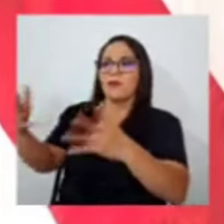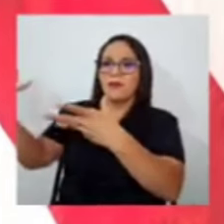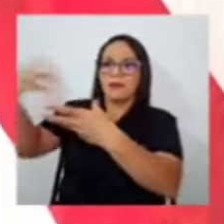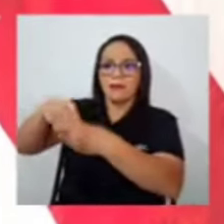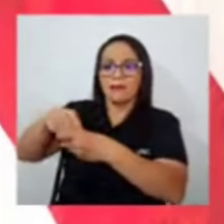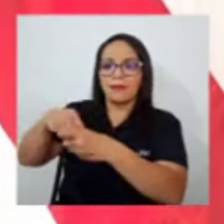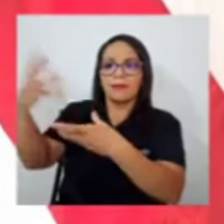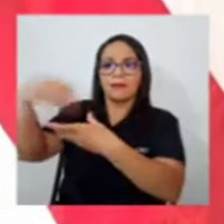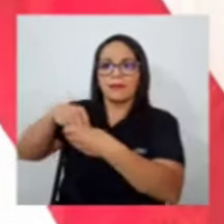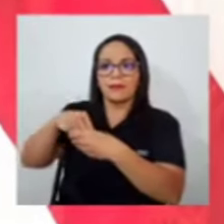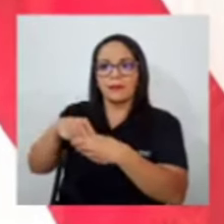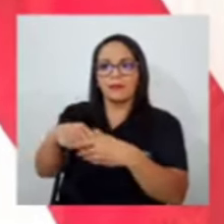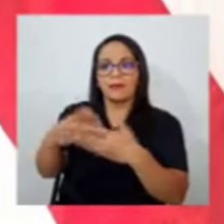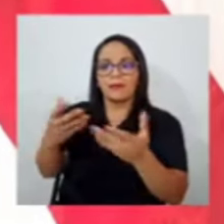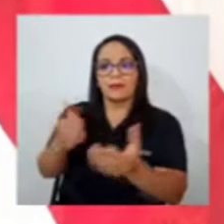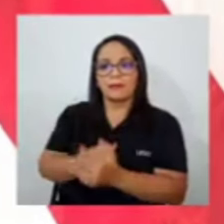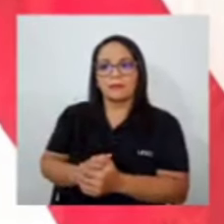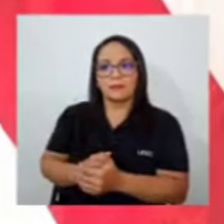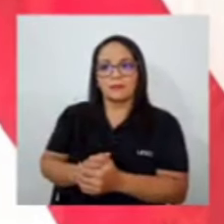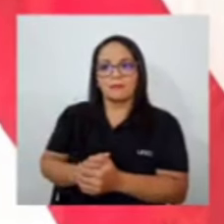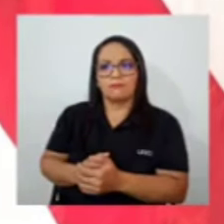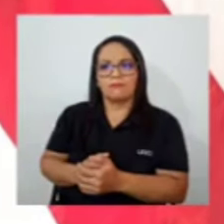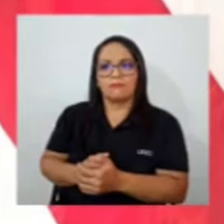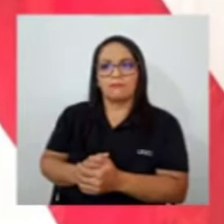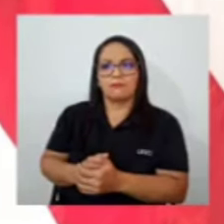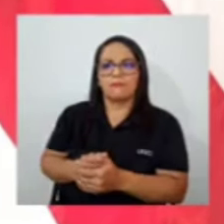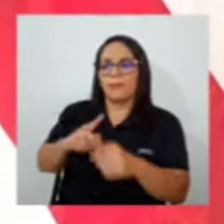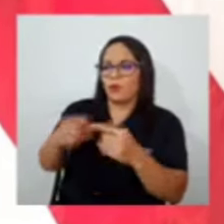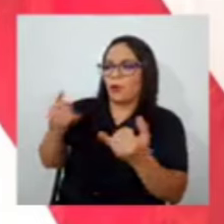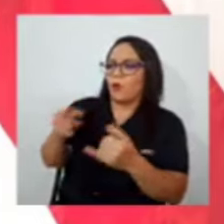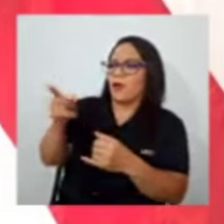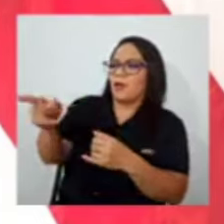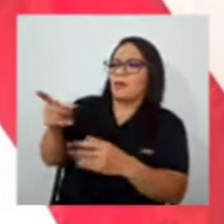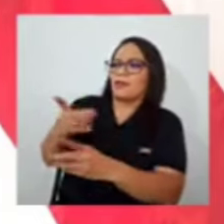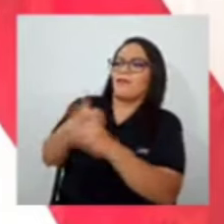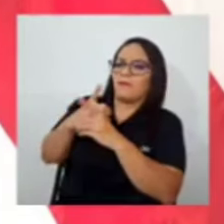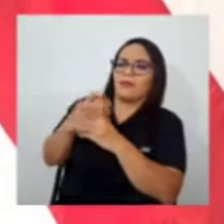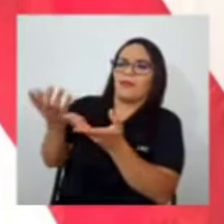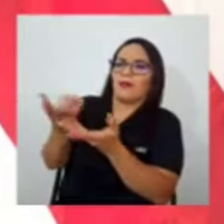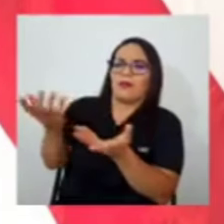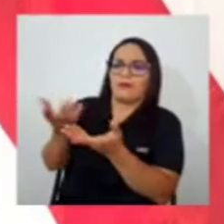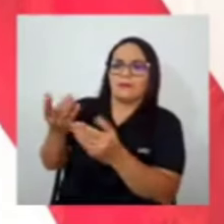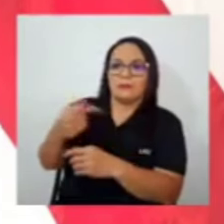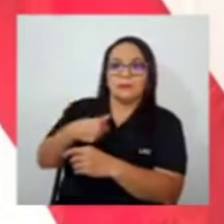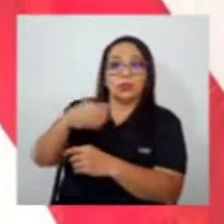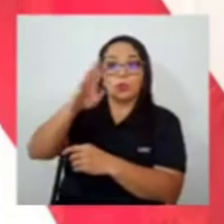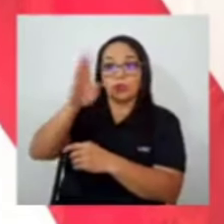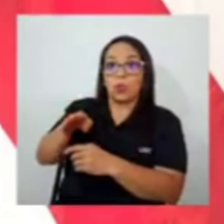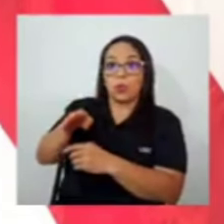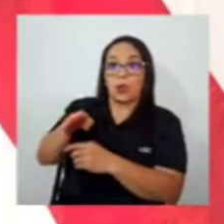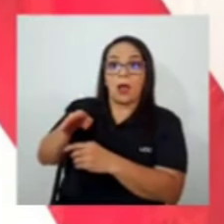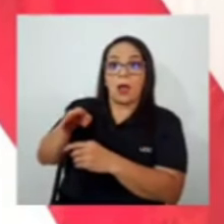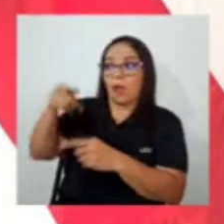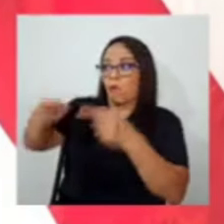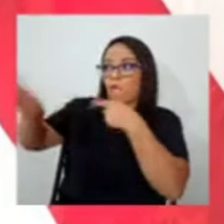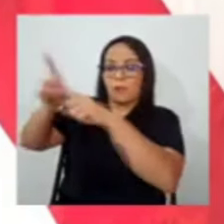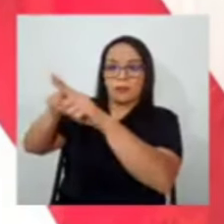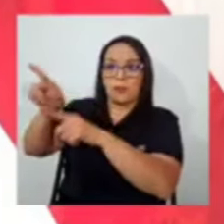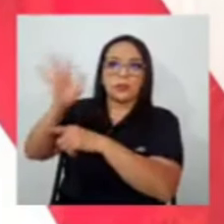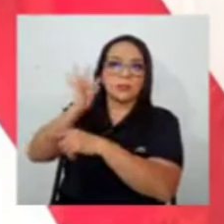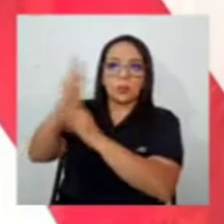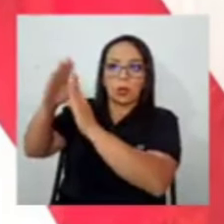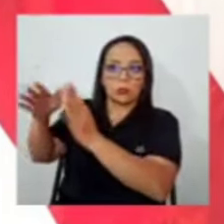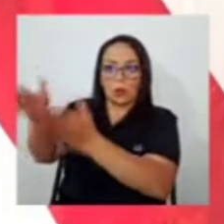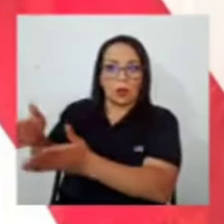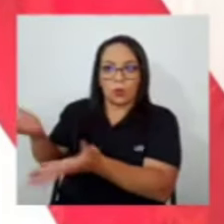¿Y de qué la defiende? Yo nunca he insultado a la señora Contralora, yo lo que he dicho es que la señora Contralora